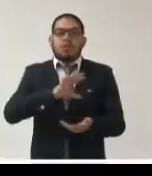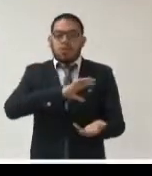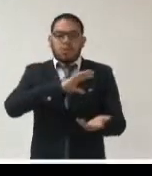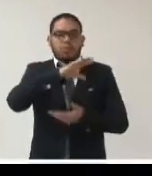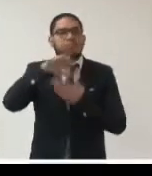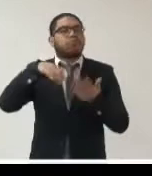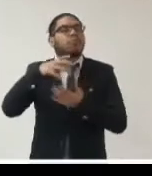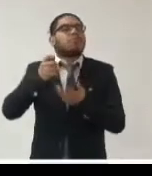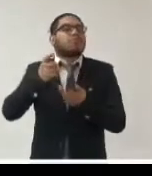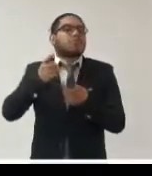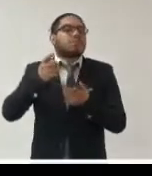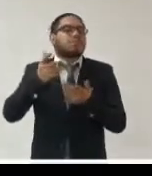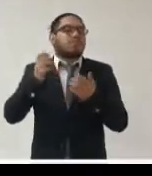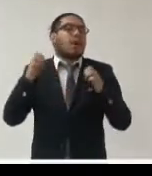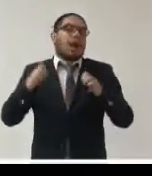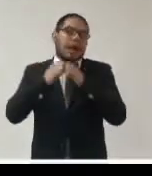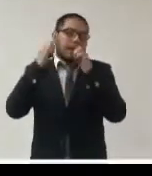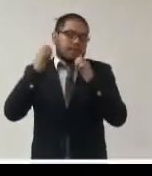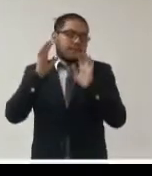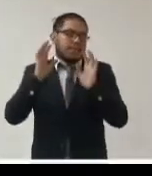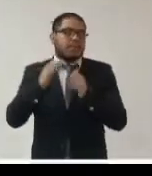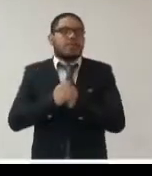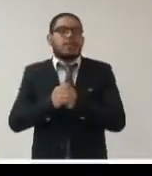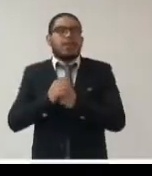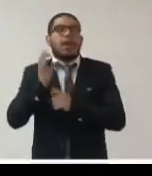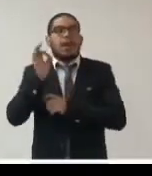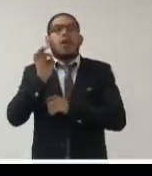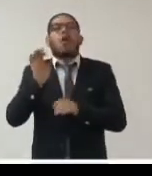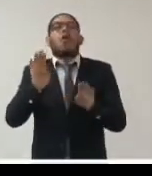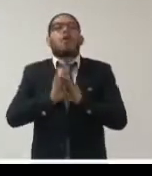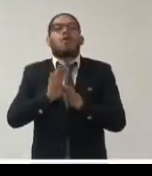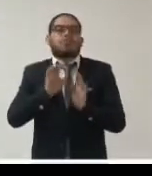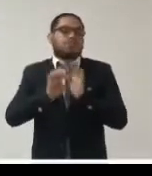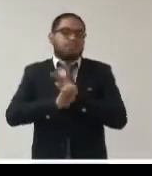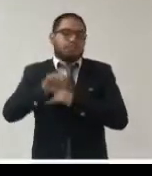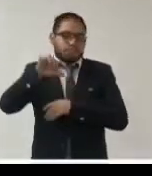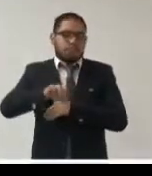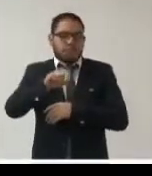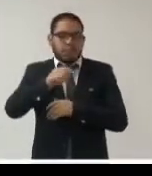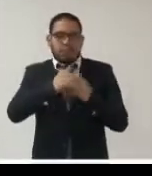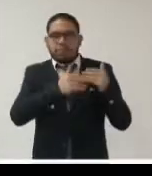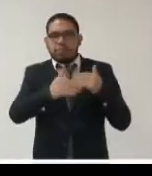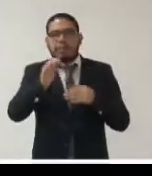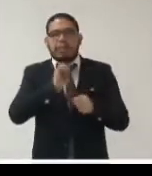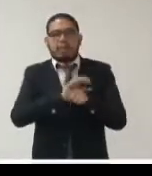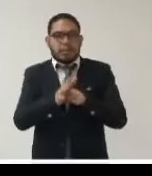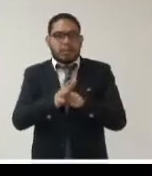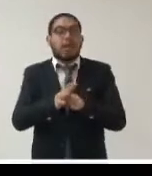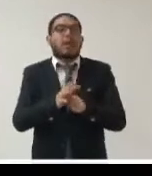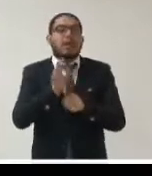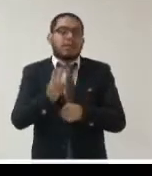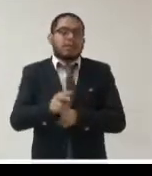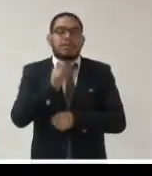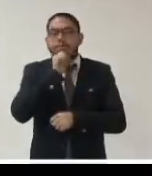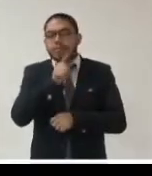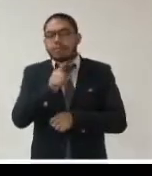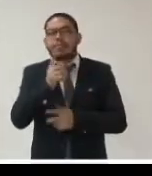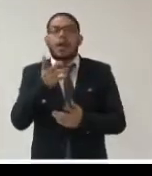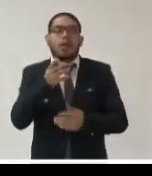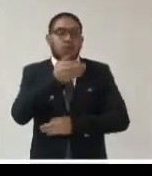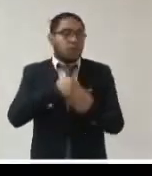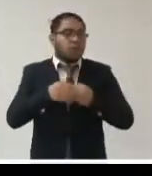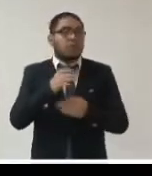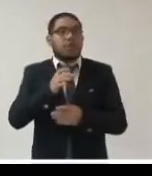situaciones de emergencia como la que hoy estamos viviendo toda vez que ayuda a la toma de decisiones sobre datos e